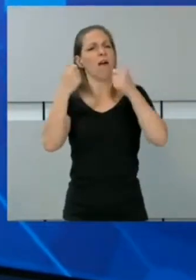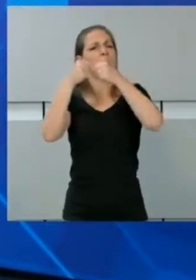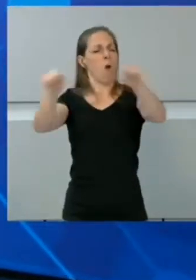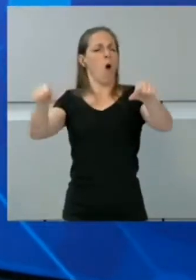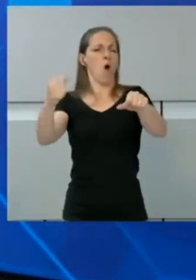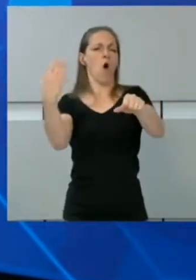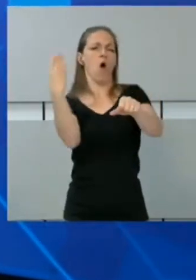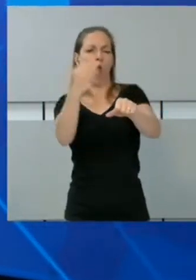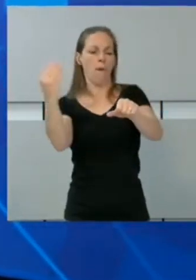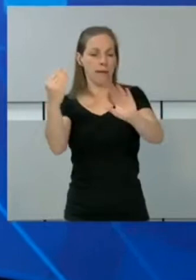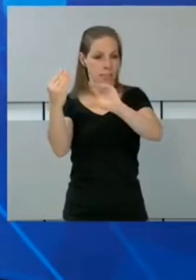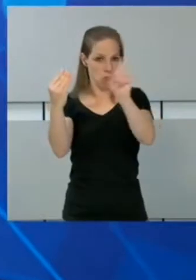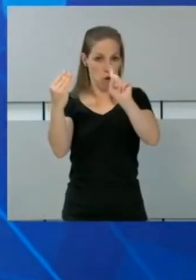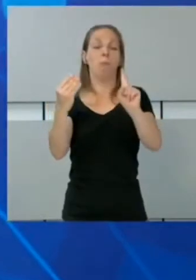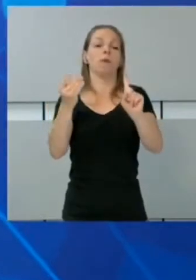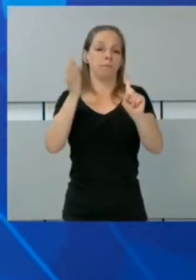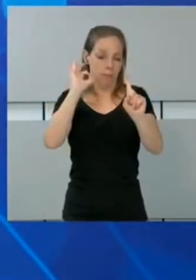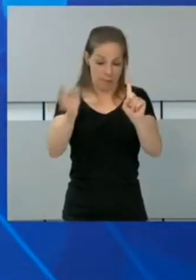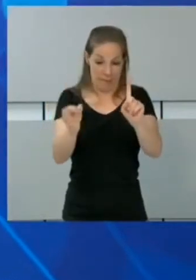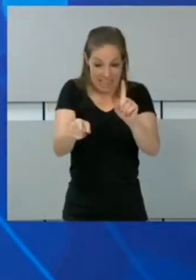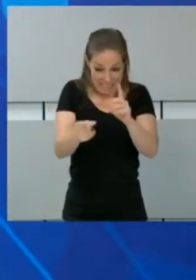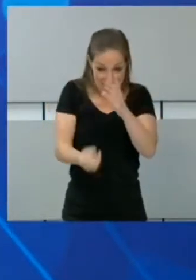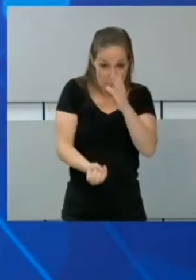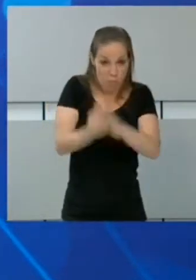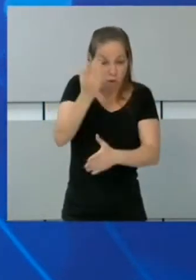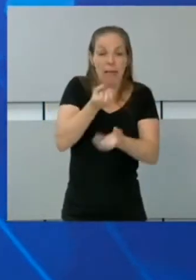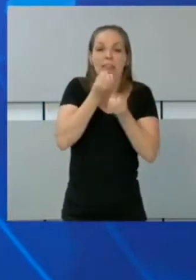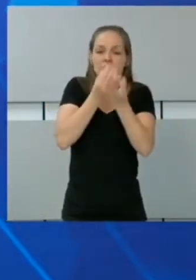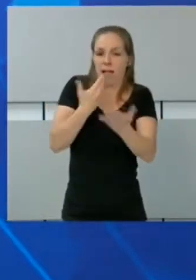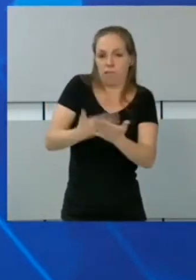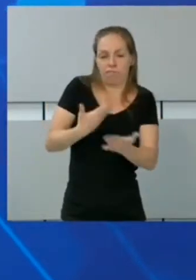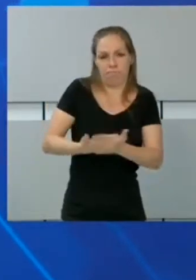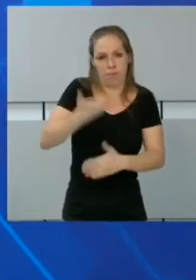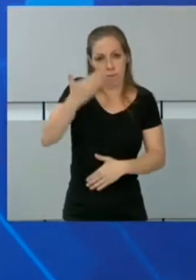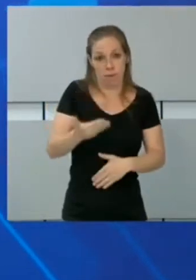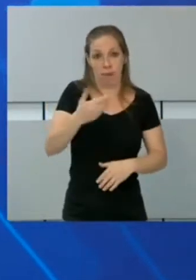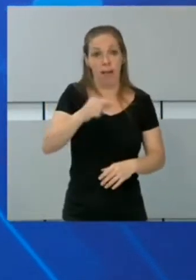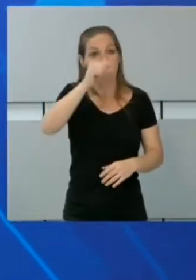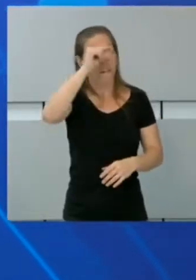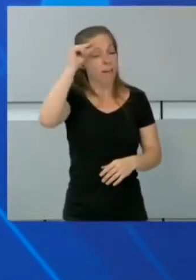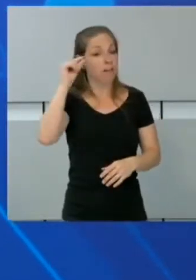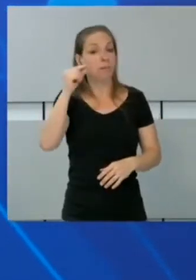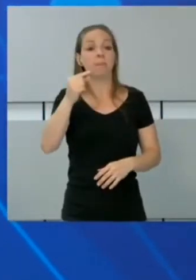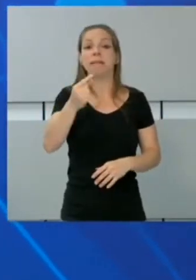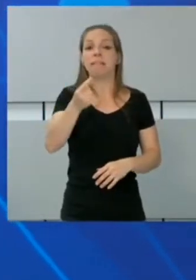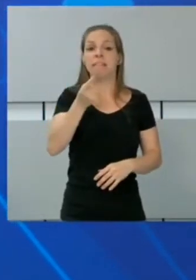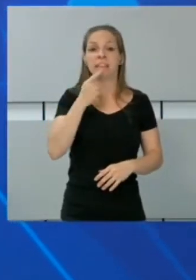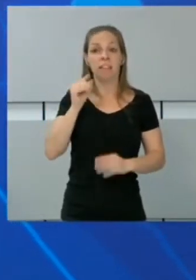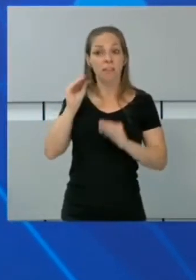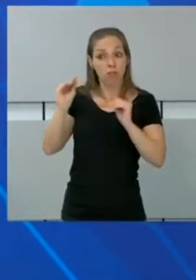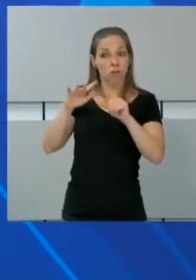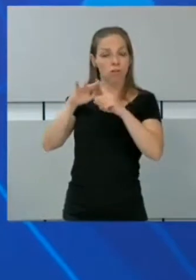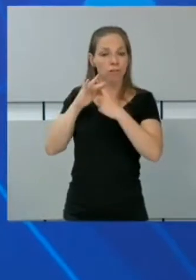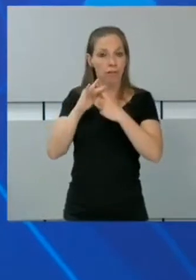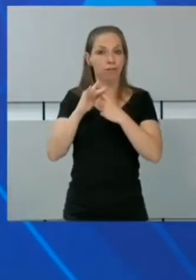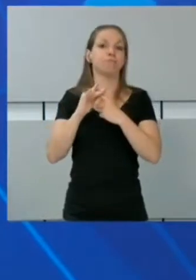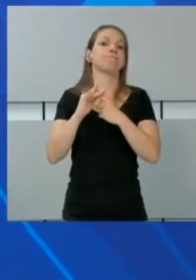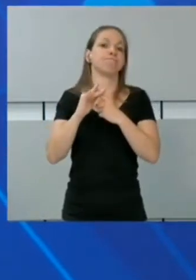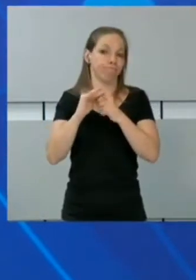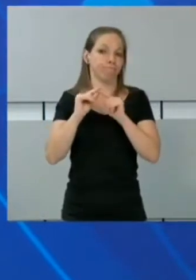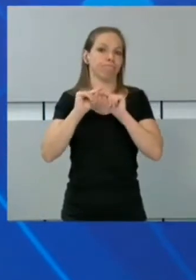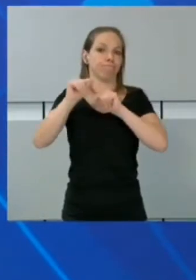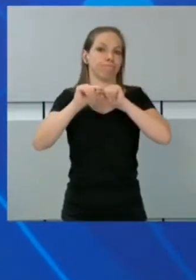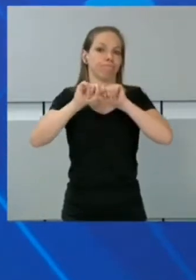pero reconoce que los datos de este brote son importantes. Según Fernando Simón, se dieron las condiciones perfectas para generar una